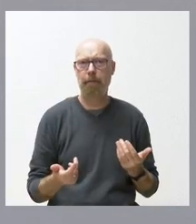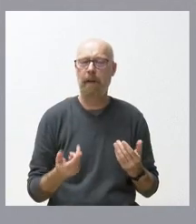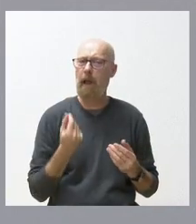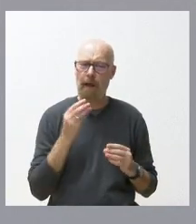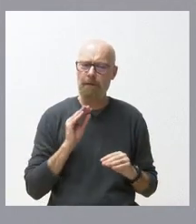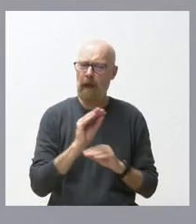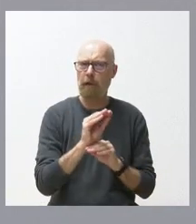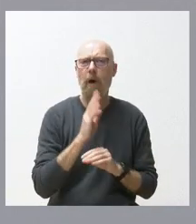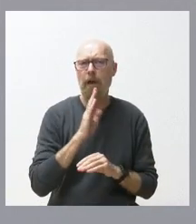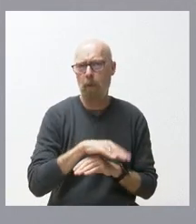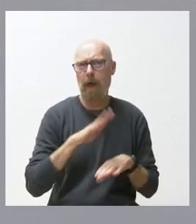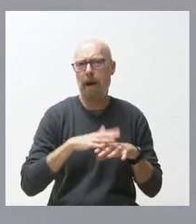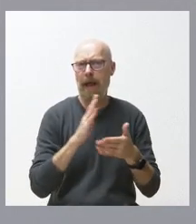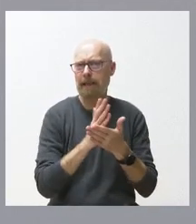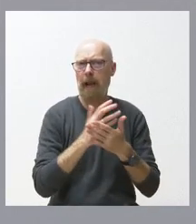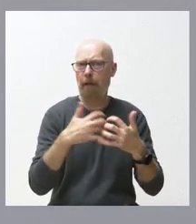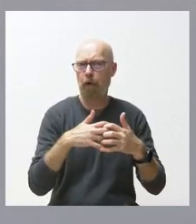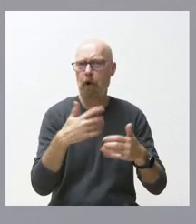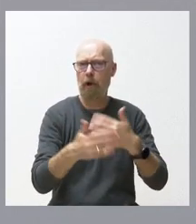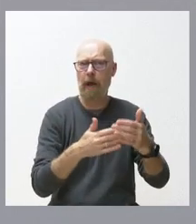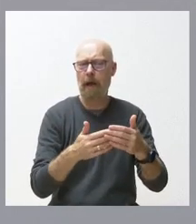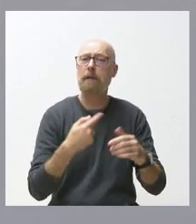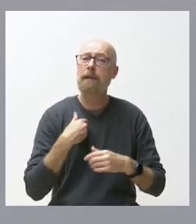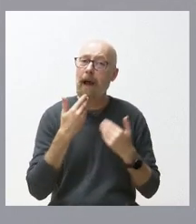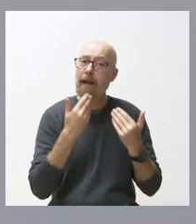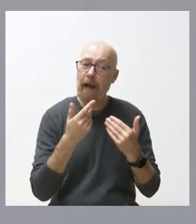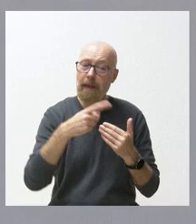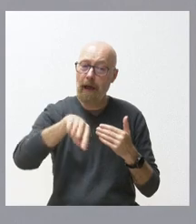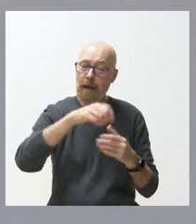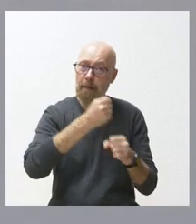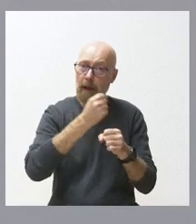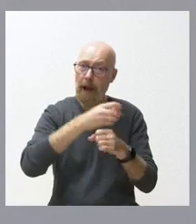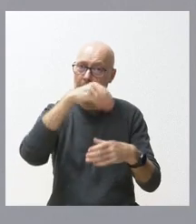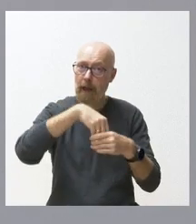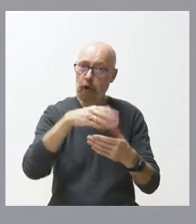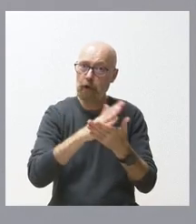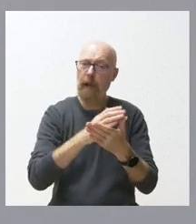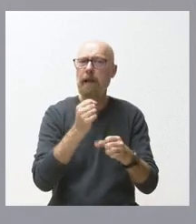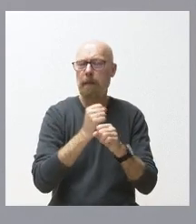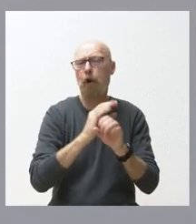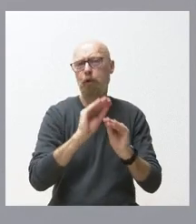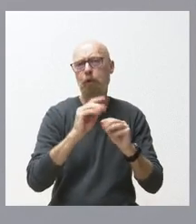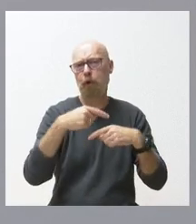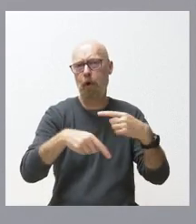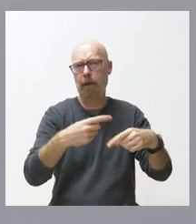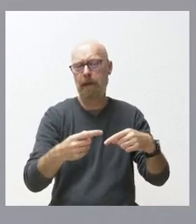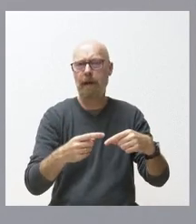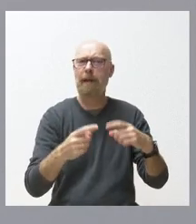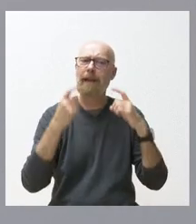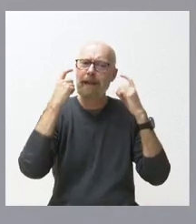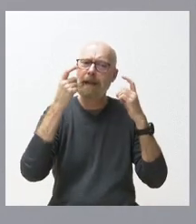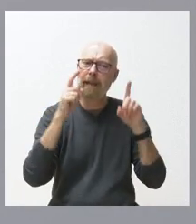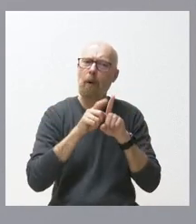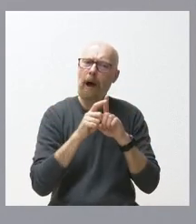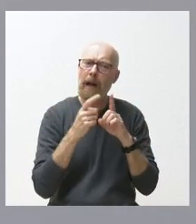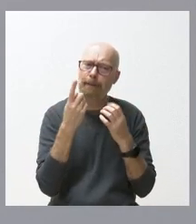SERLA y yo también agradezco a las personas que trabajan el SERLA la tarea que hacen todos los días y también intentar mantener este criterio de austeridad